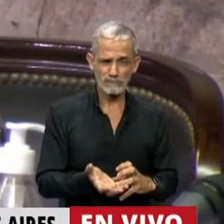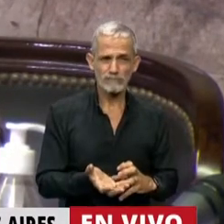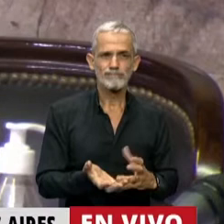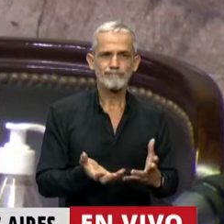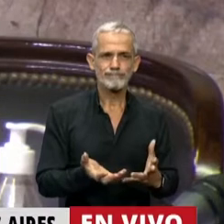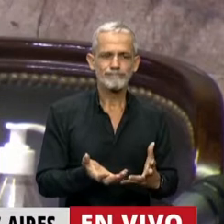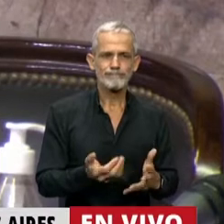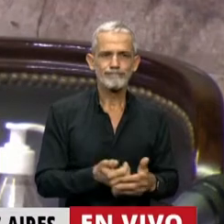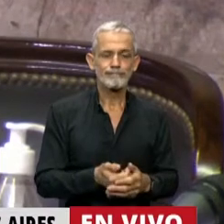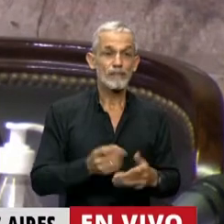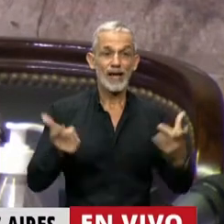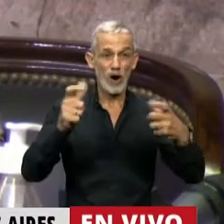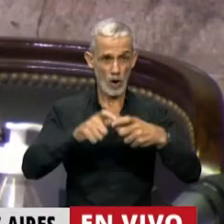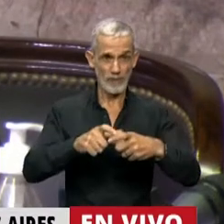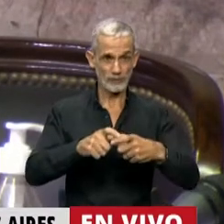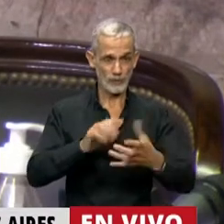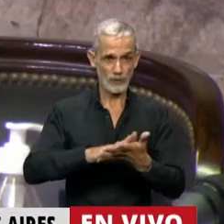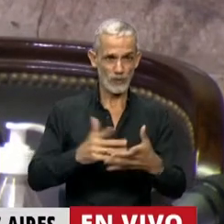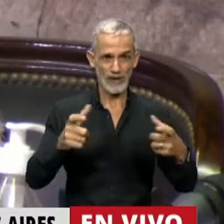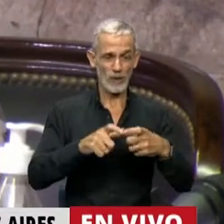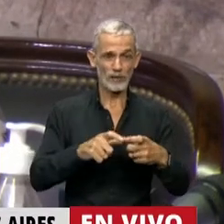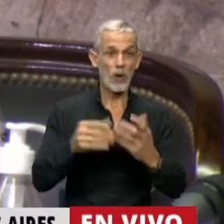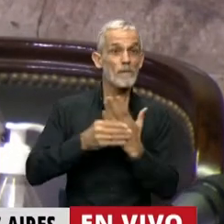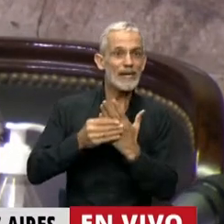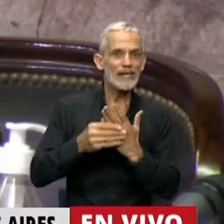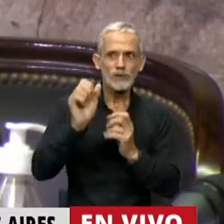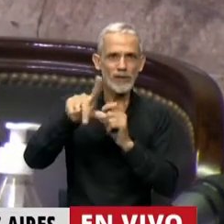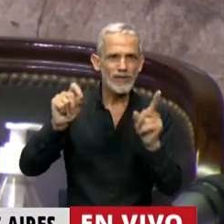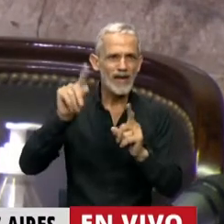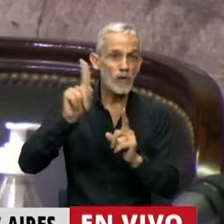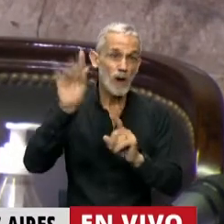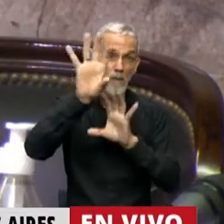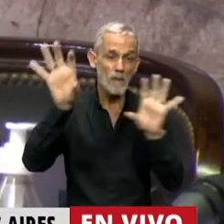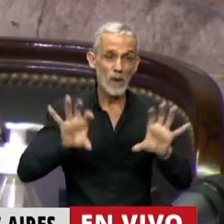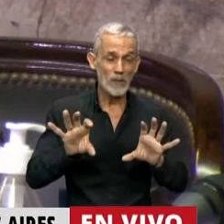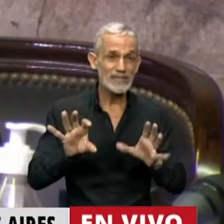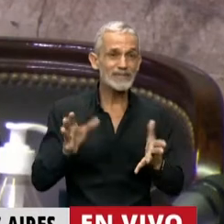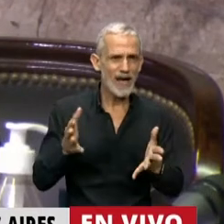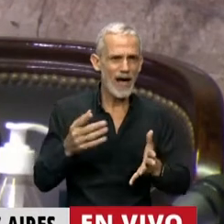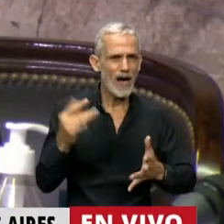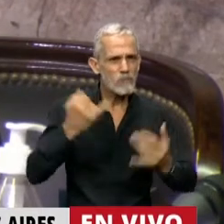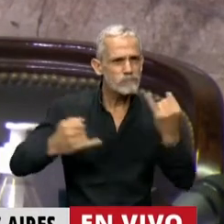Hemos en la Comisión de Educación escuchado a ministros de Educación de algunas provincias que no han tenido